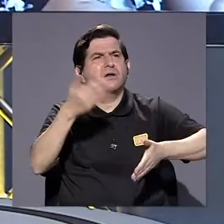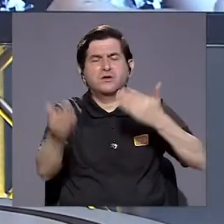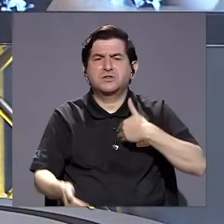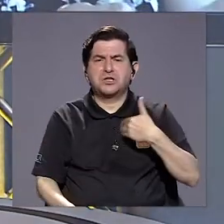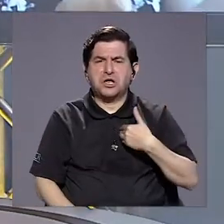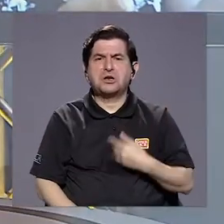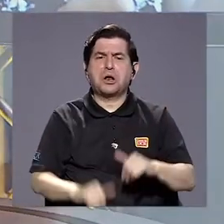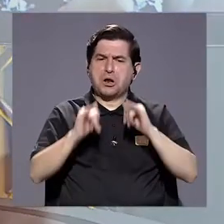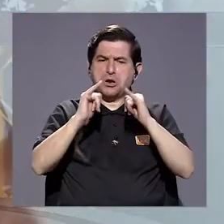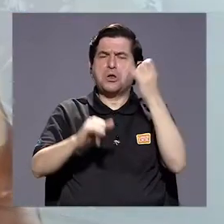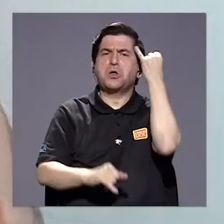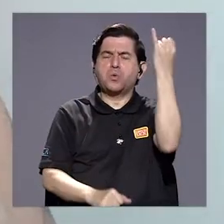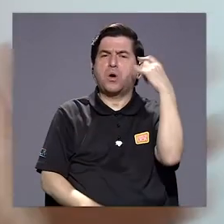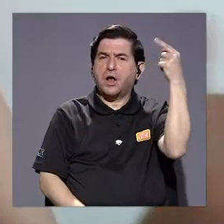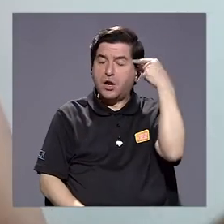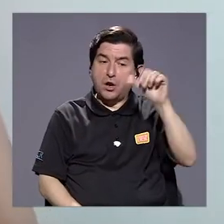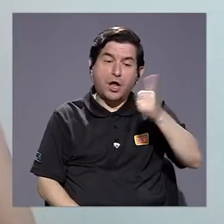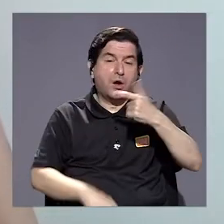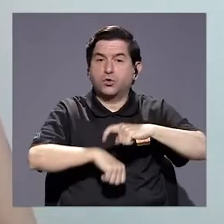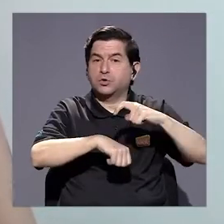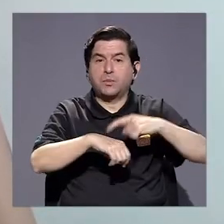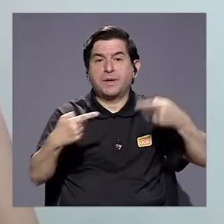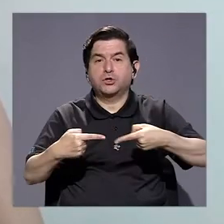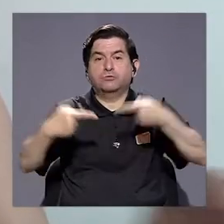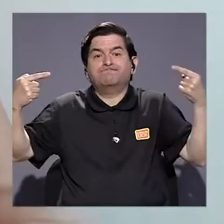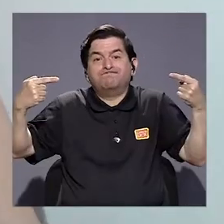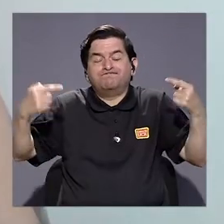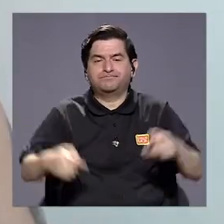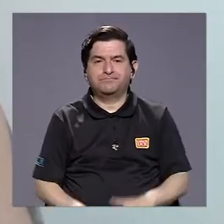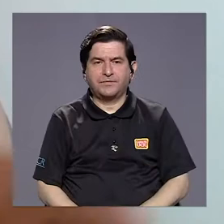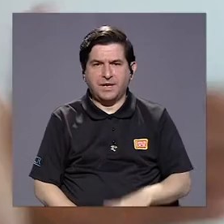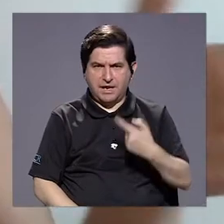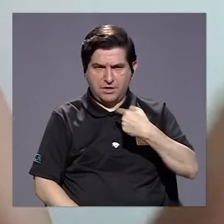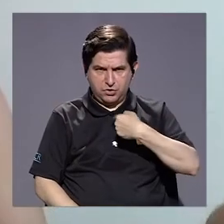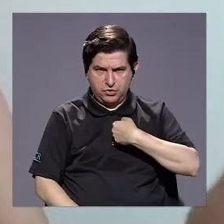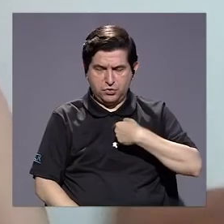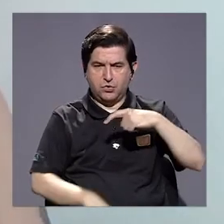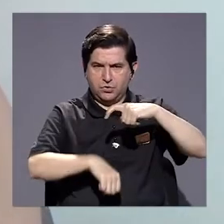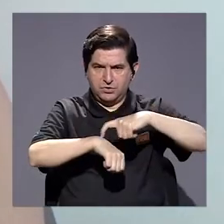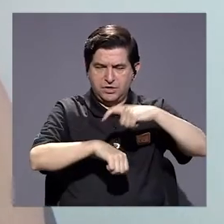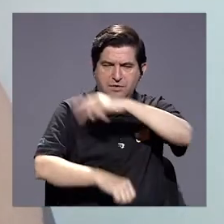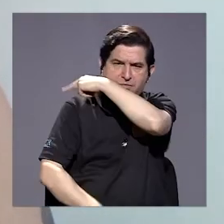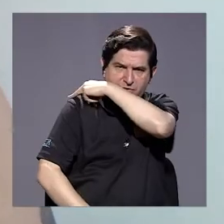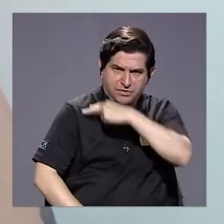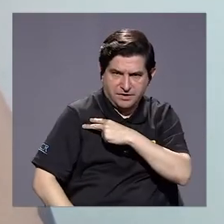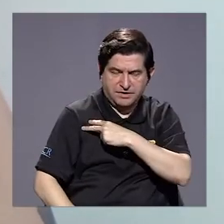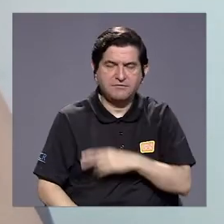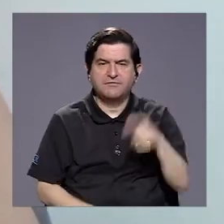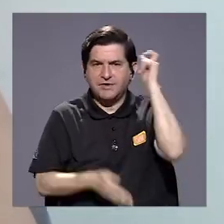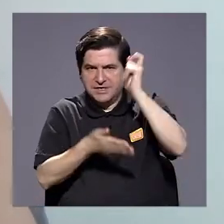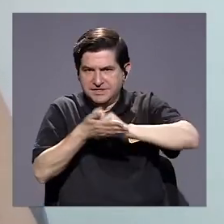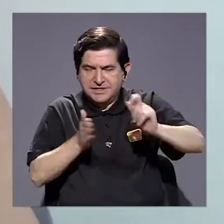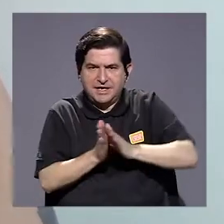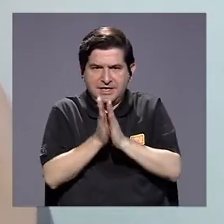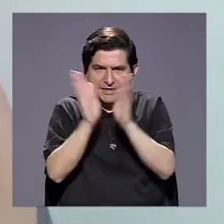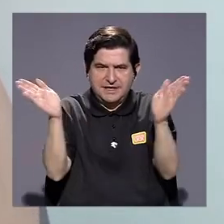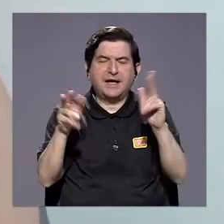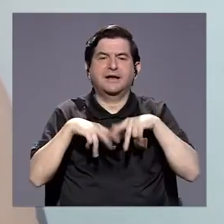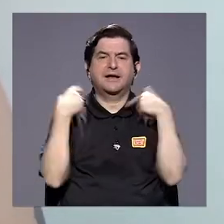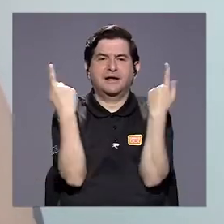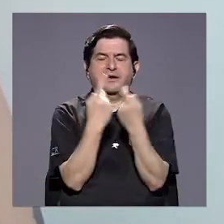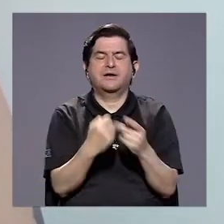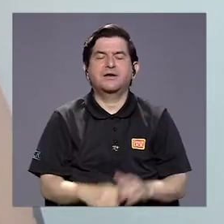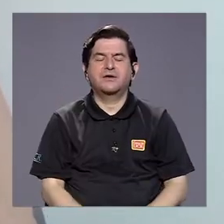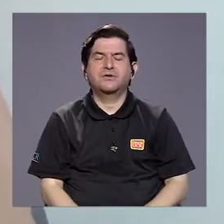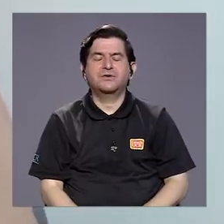momentos tiene coincidencias con el gobierno y en otros momentos no. Durante este tiempo que yo voy a ser comisionada, el secretario general